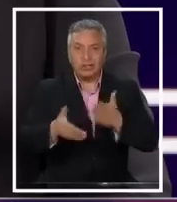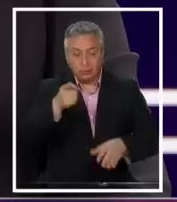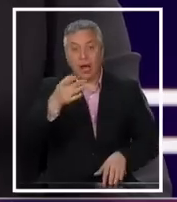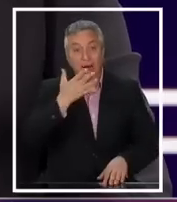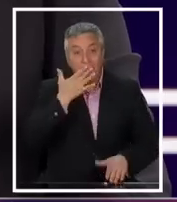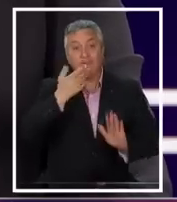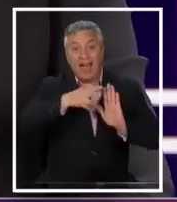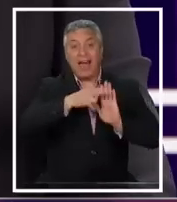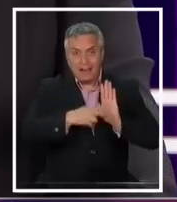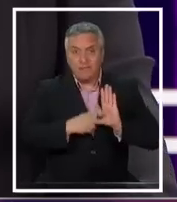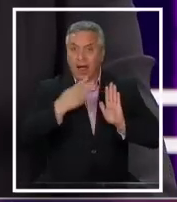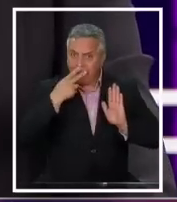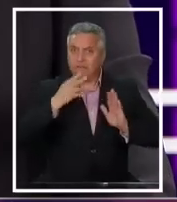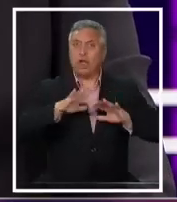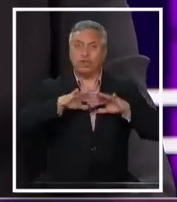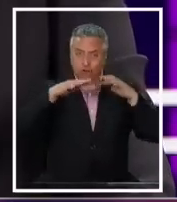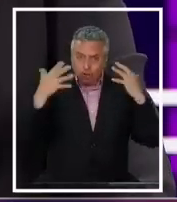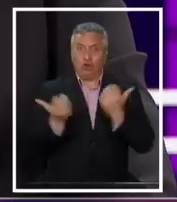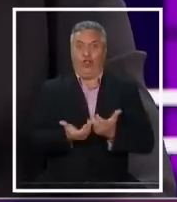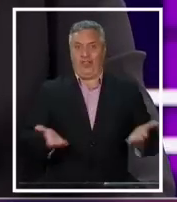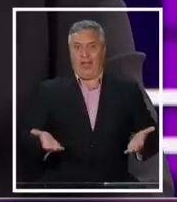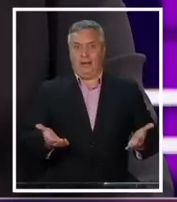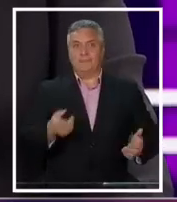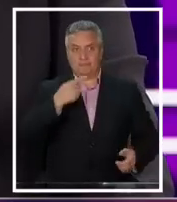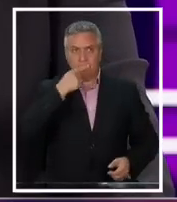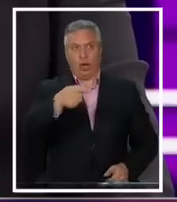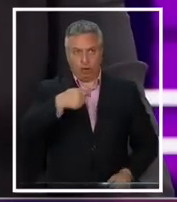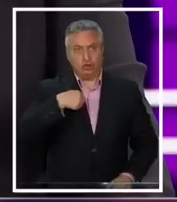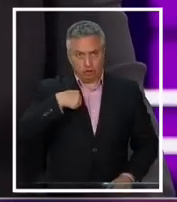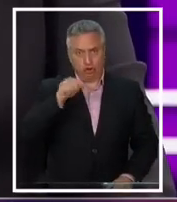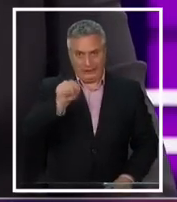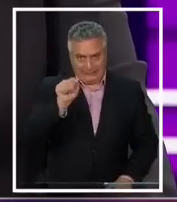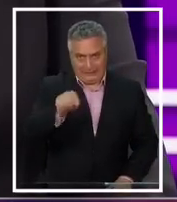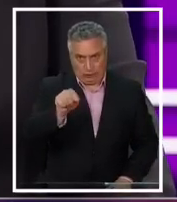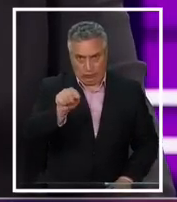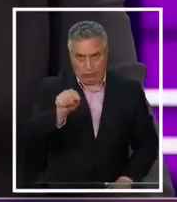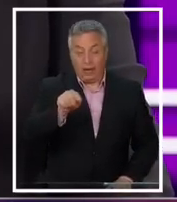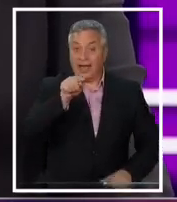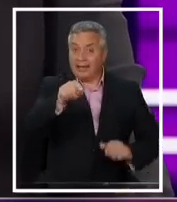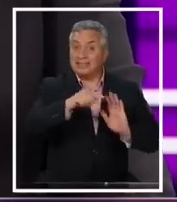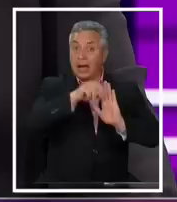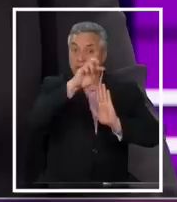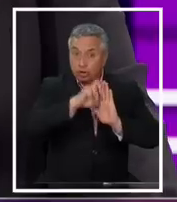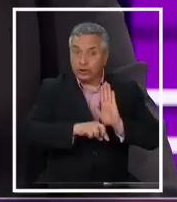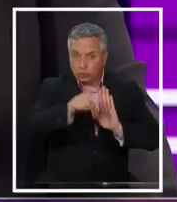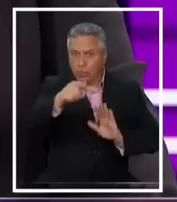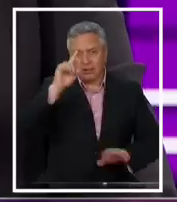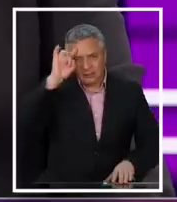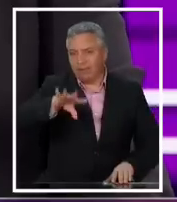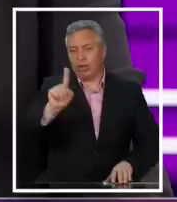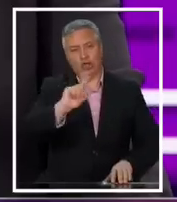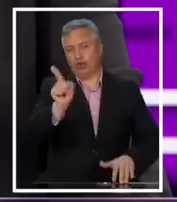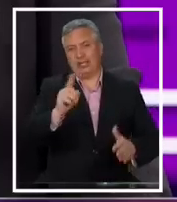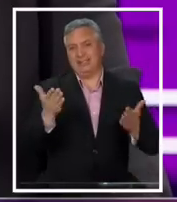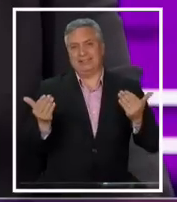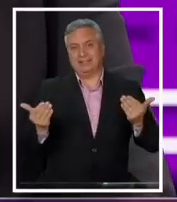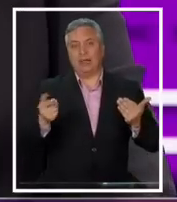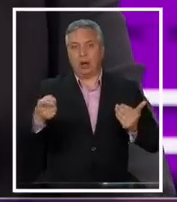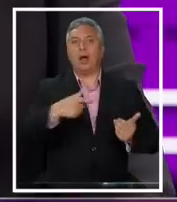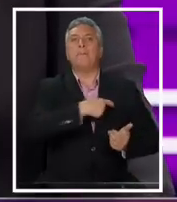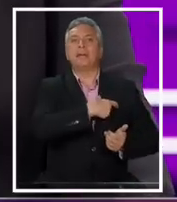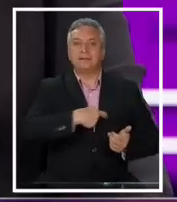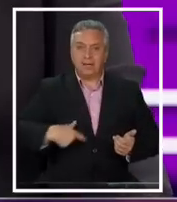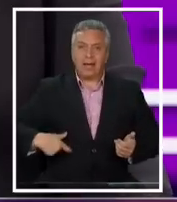hablar de la reforma, hablemos de todas las reformas. interrumpa, porque estoy en eso, Jimena. Ese proyecto, tú también sabes que no es necesario. Porque el presidente puede